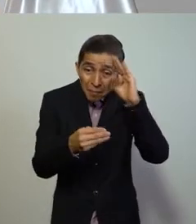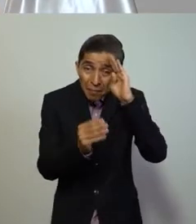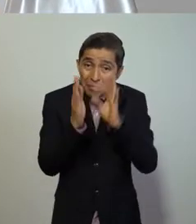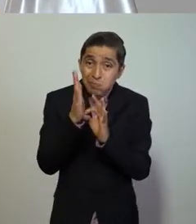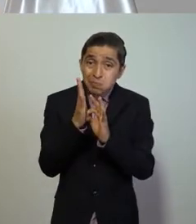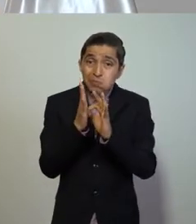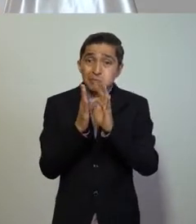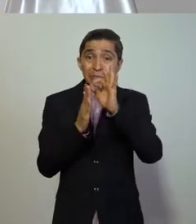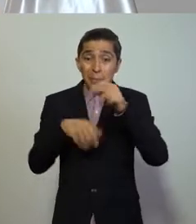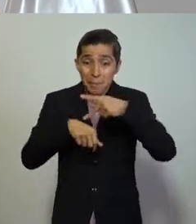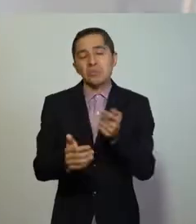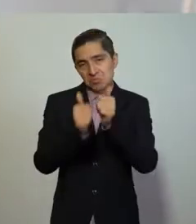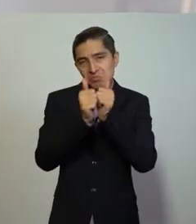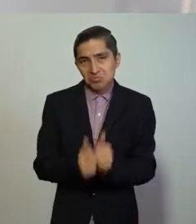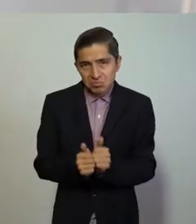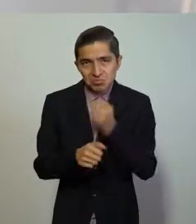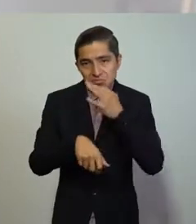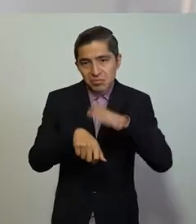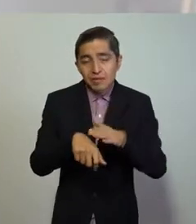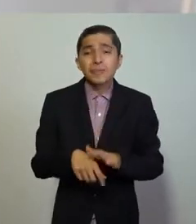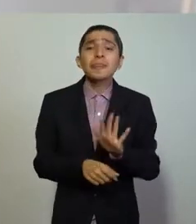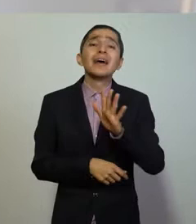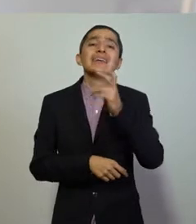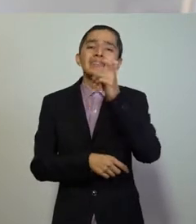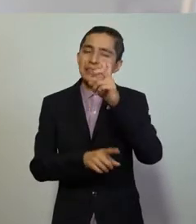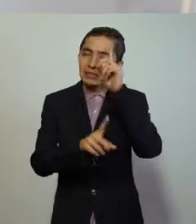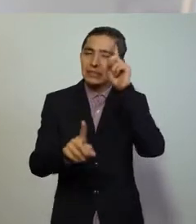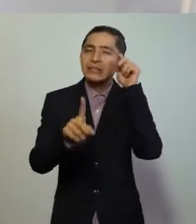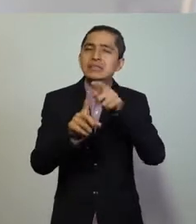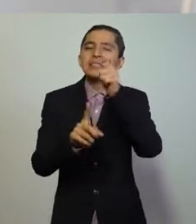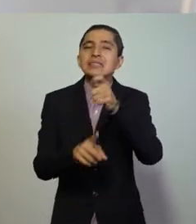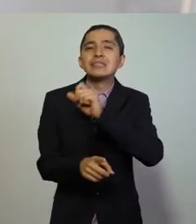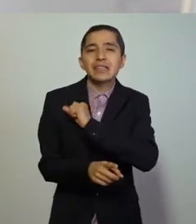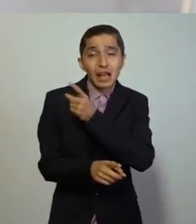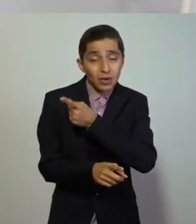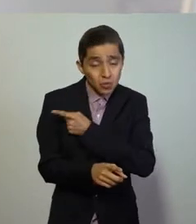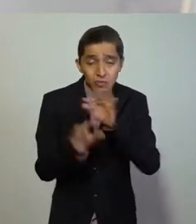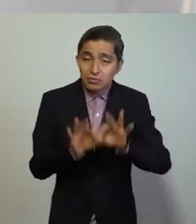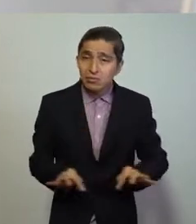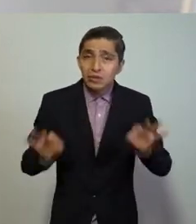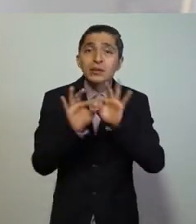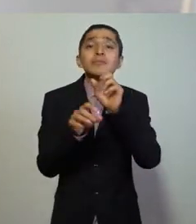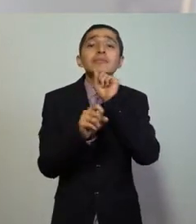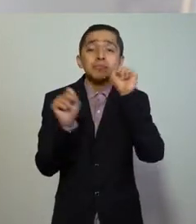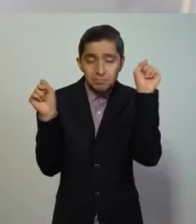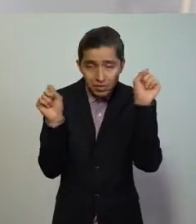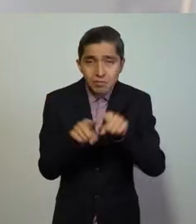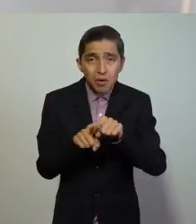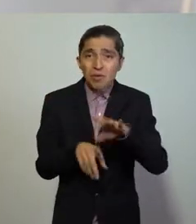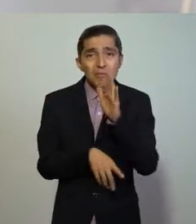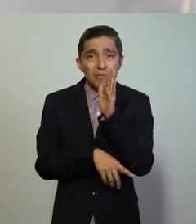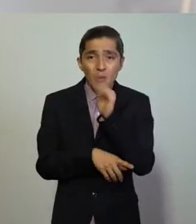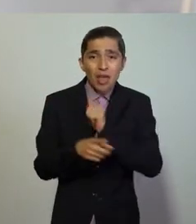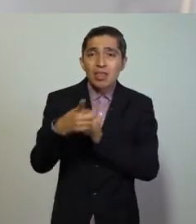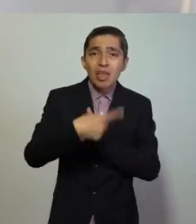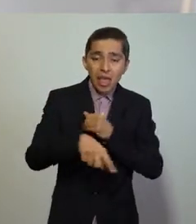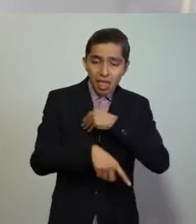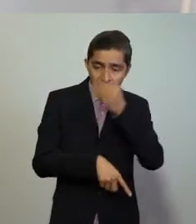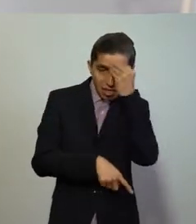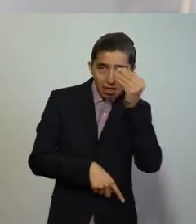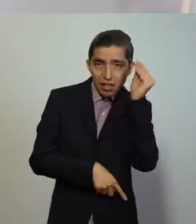vida de la gente está en peligro. La prioridad siempre será la salud de la gente, pero al mismo tiempo no podemos dejar